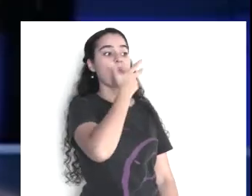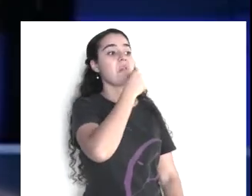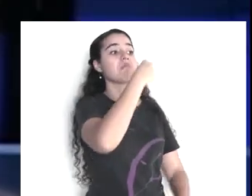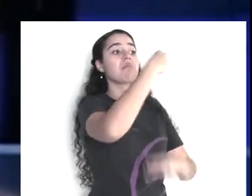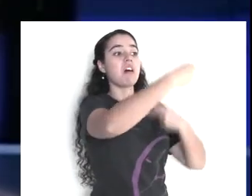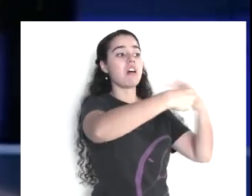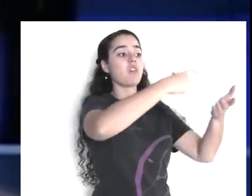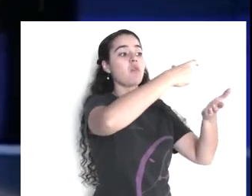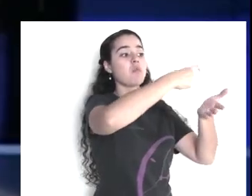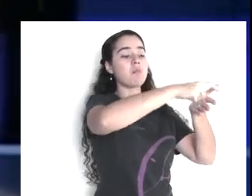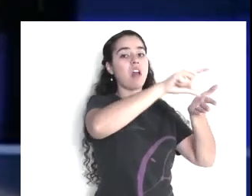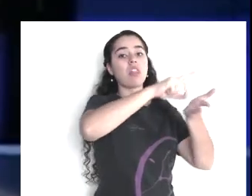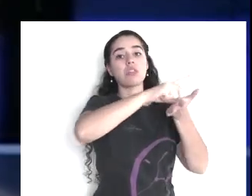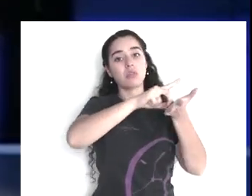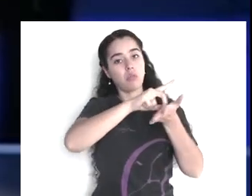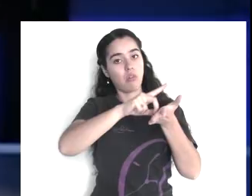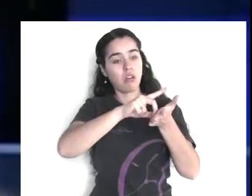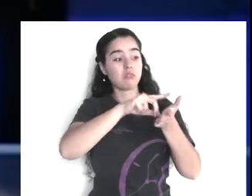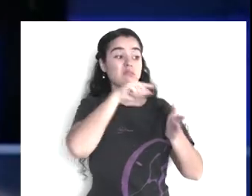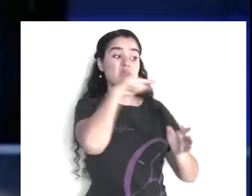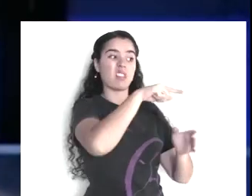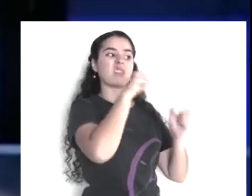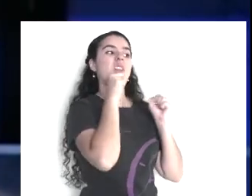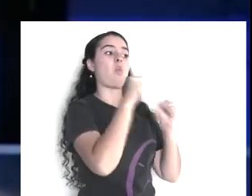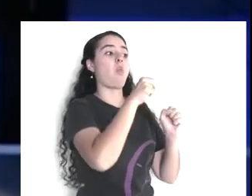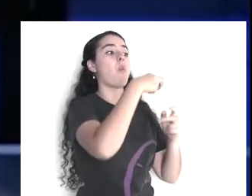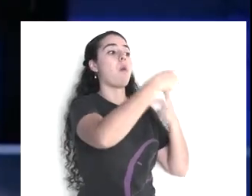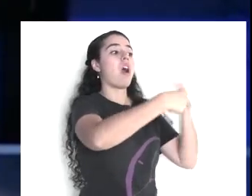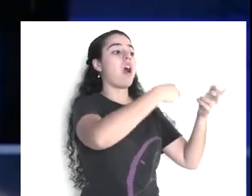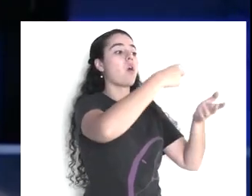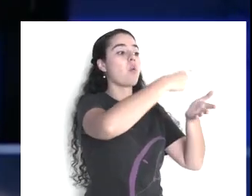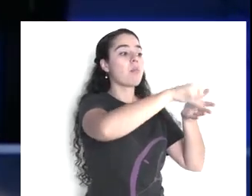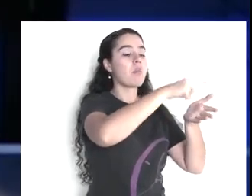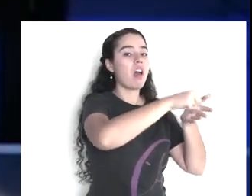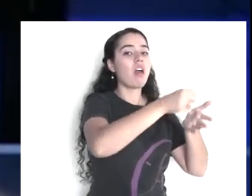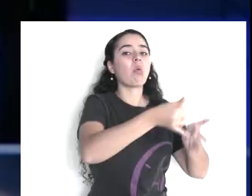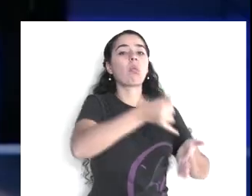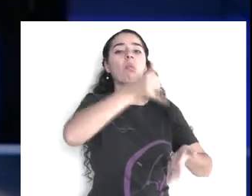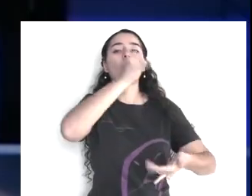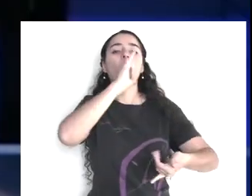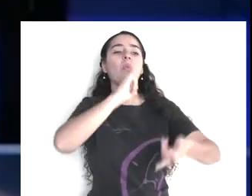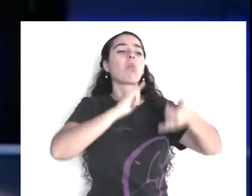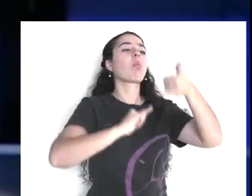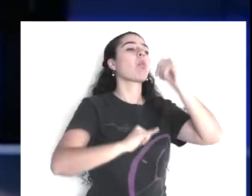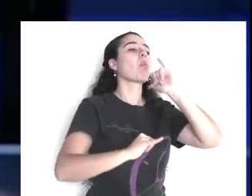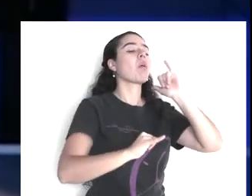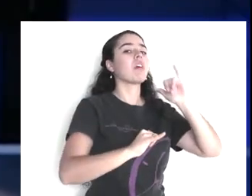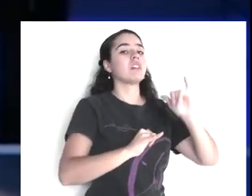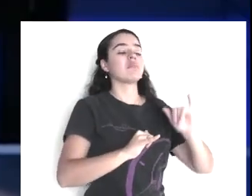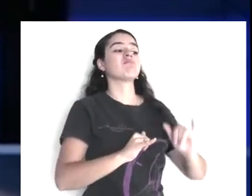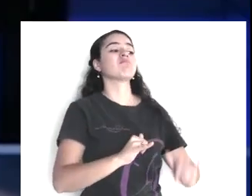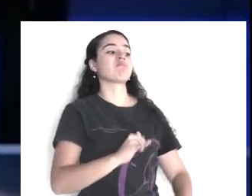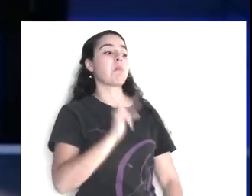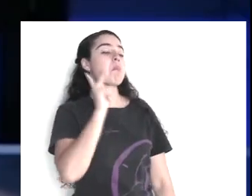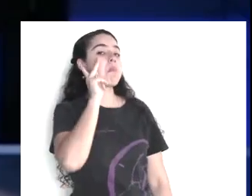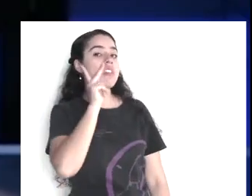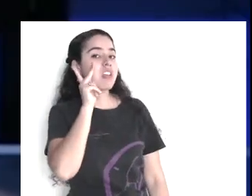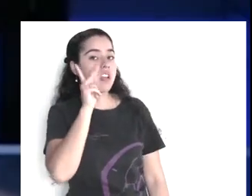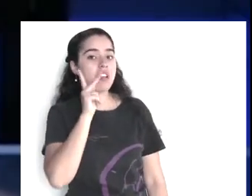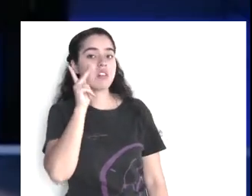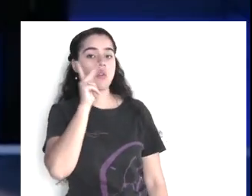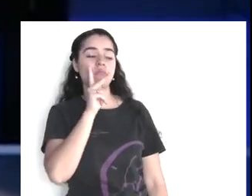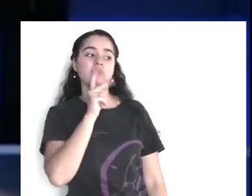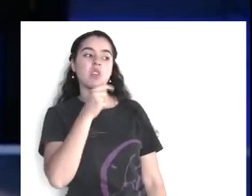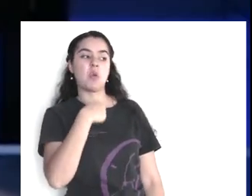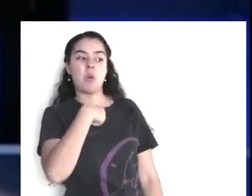o de seguro, va a ir, a comprar licor, entonces, nosotros, lo vamos a ir siguiendo, para que vean,